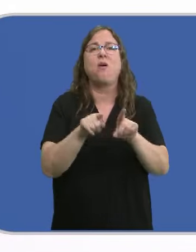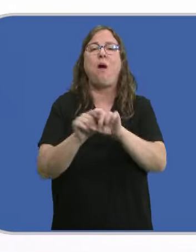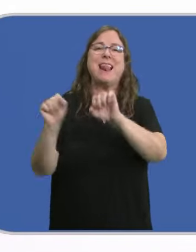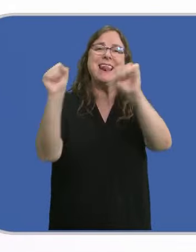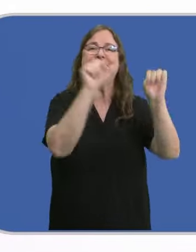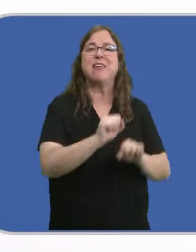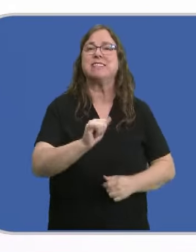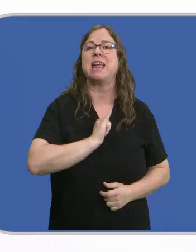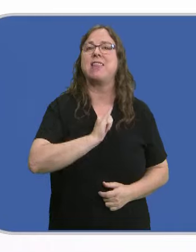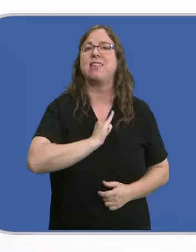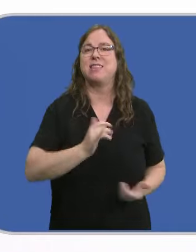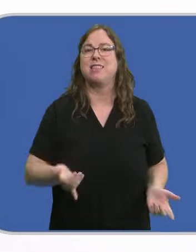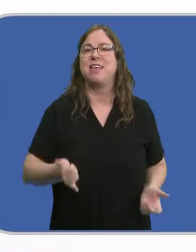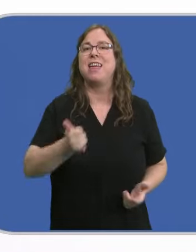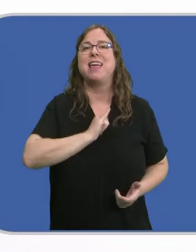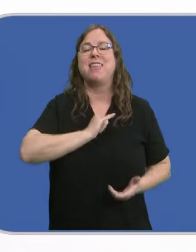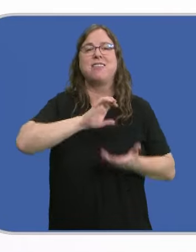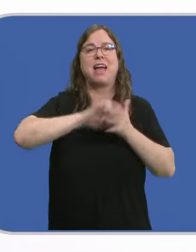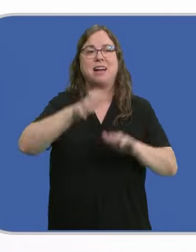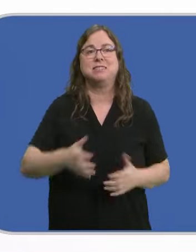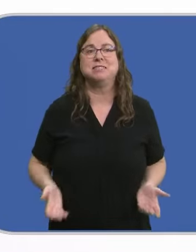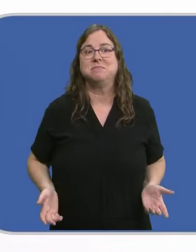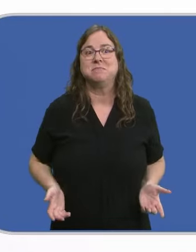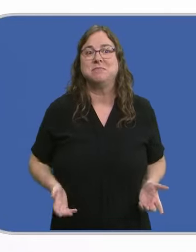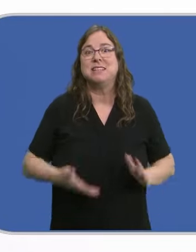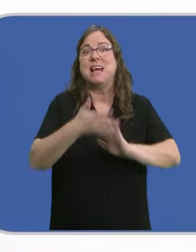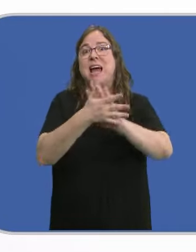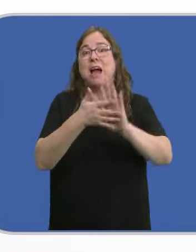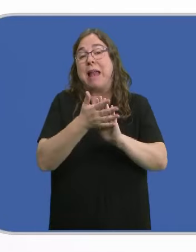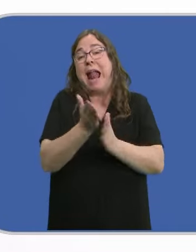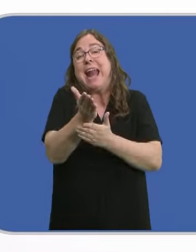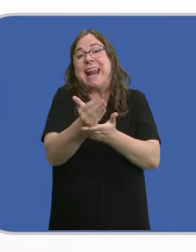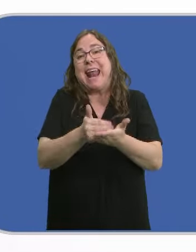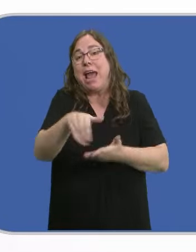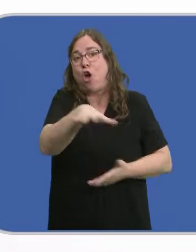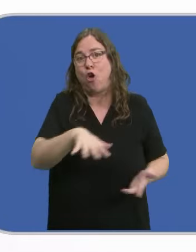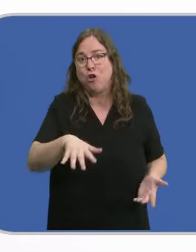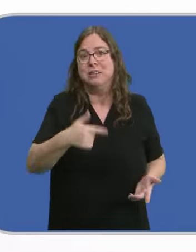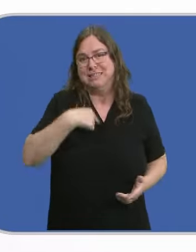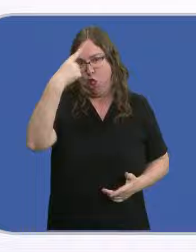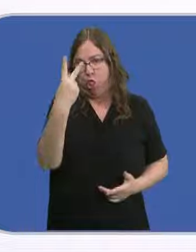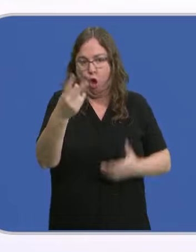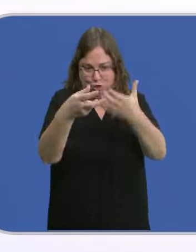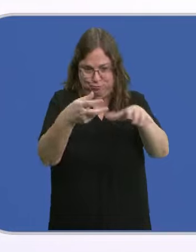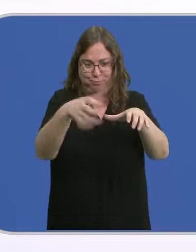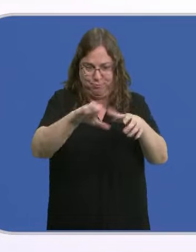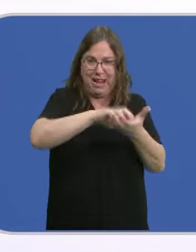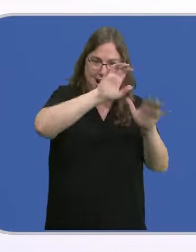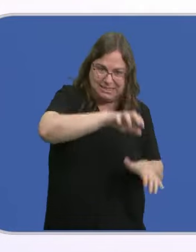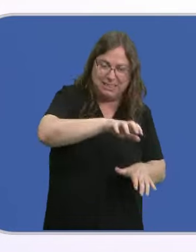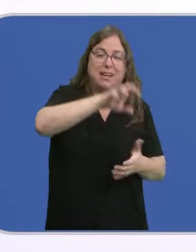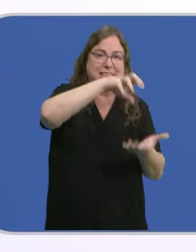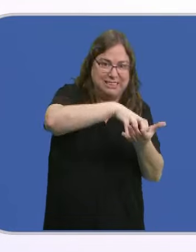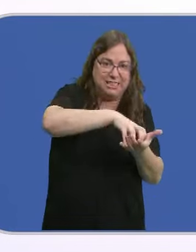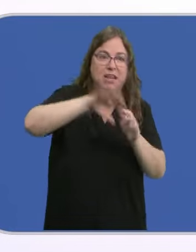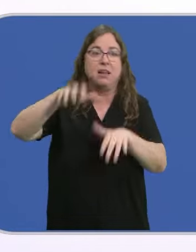defensa de la identidad de Castilla y León, todavía siguen hablando del término regional. Cuando es claro que somos dos regiones. Se ha anunciado que